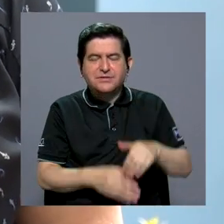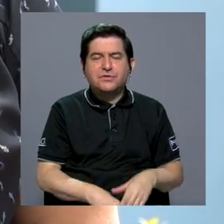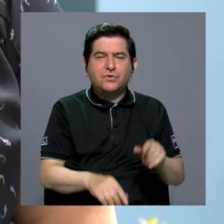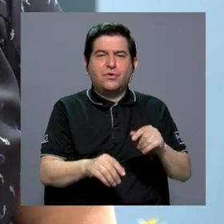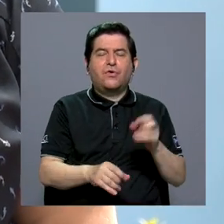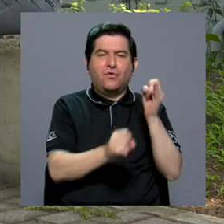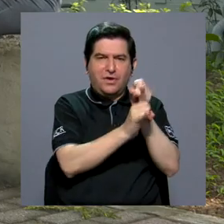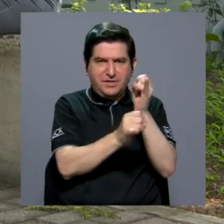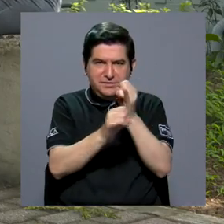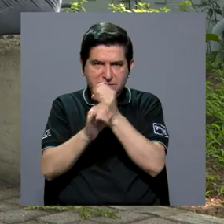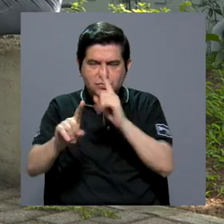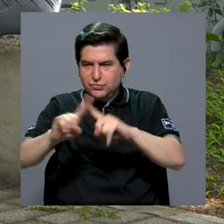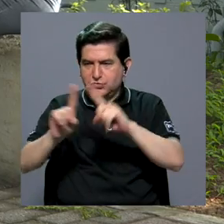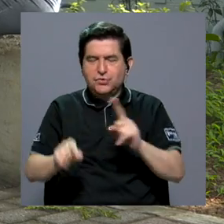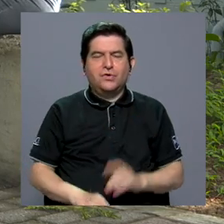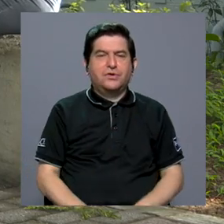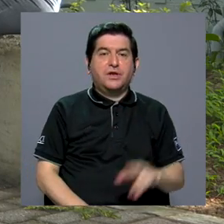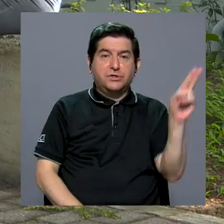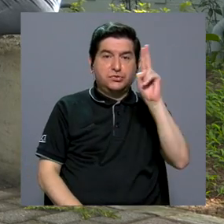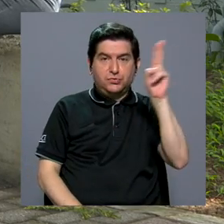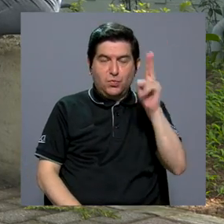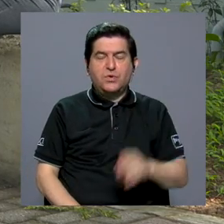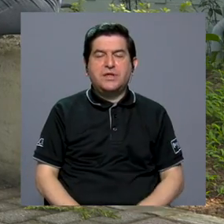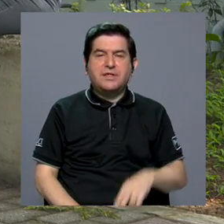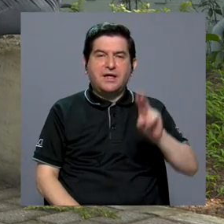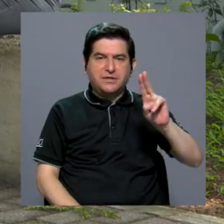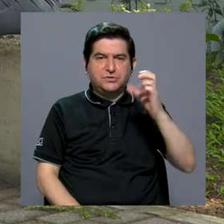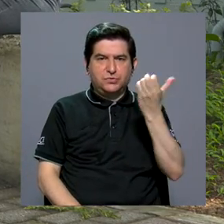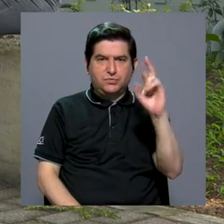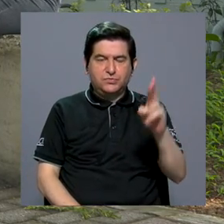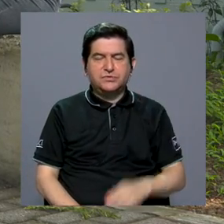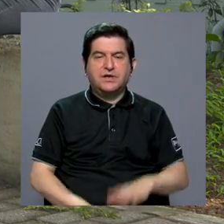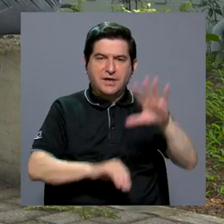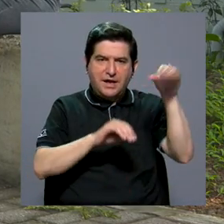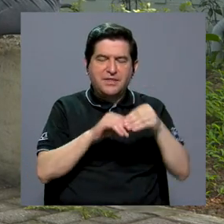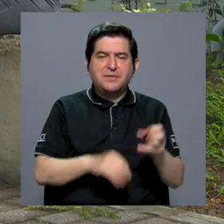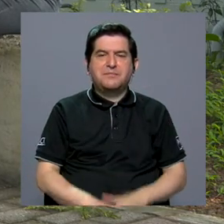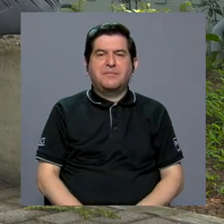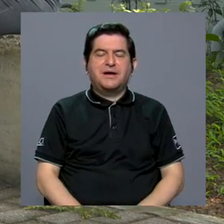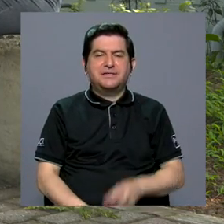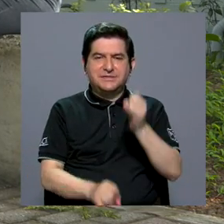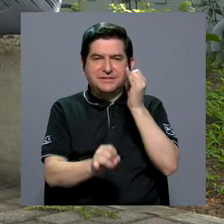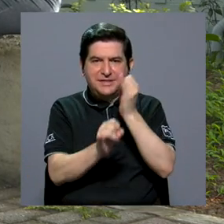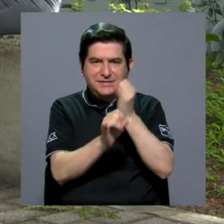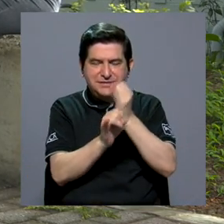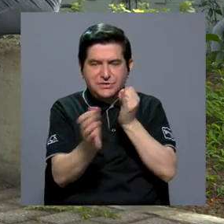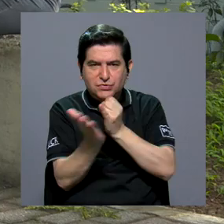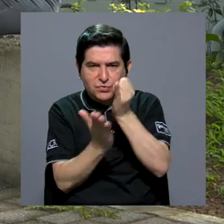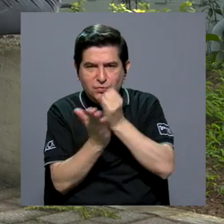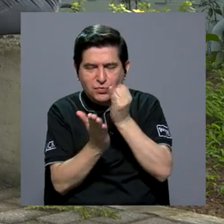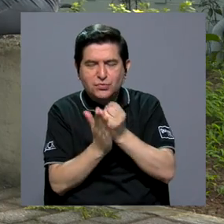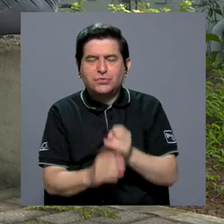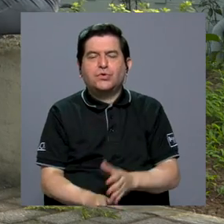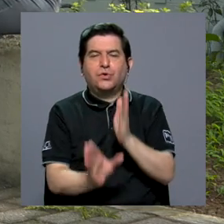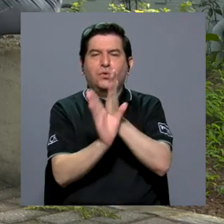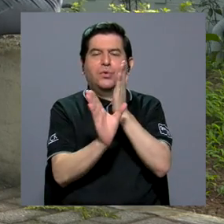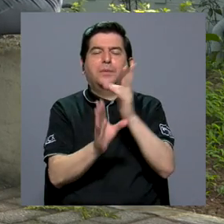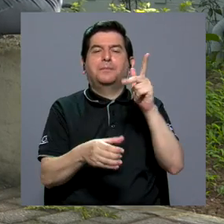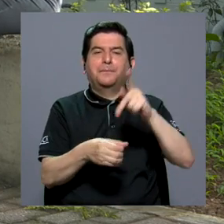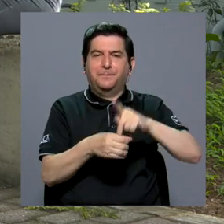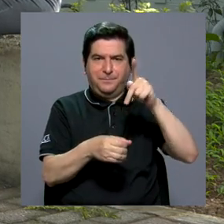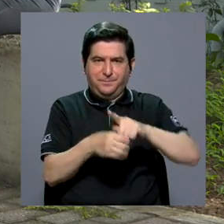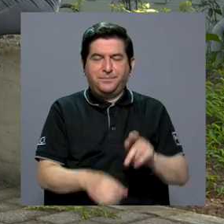interinstitucional. Hay varias unidades de la Universidad de Costa Rica, además del Instituto de Investigaciones Psicológicas que están participando,